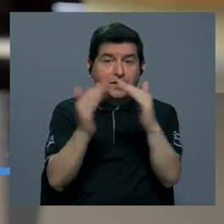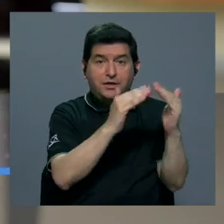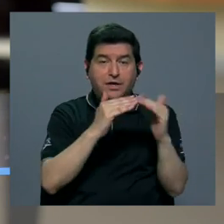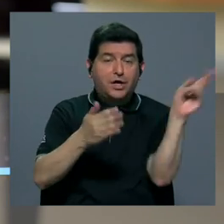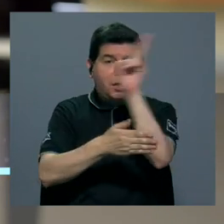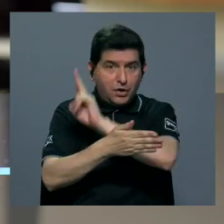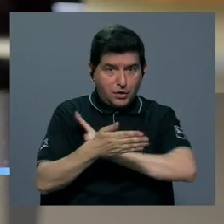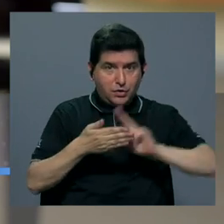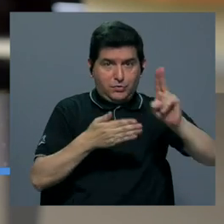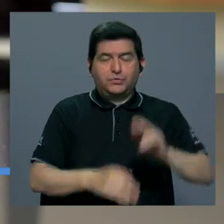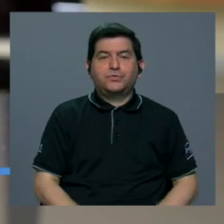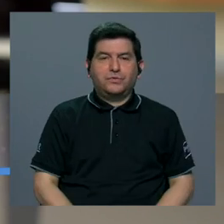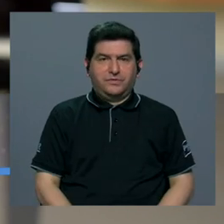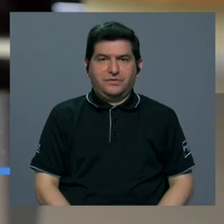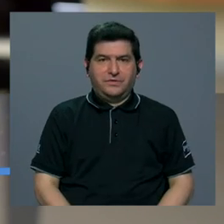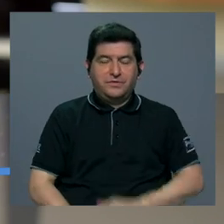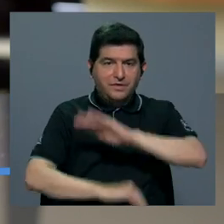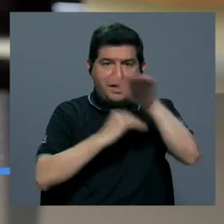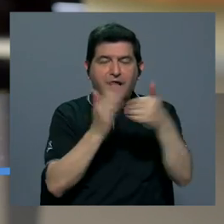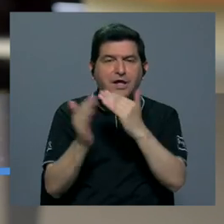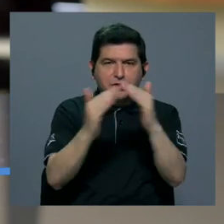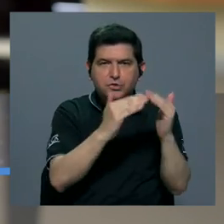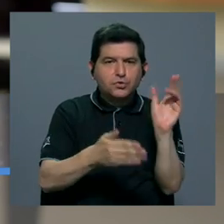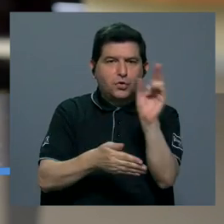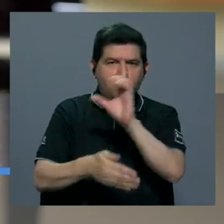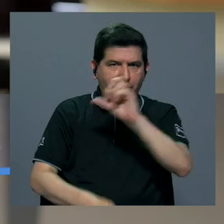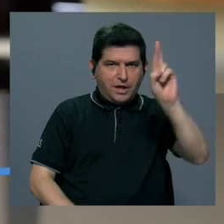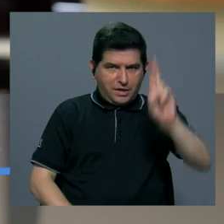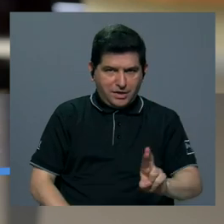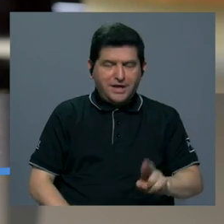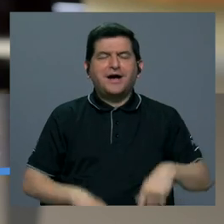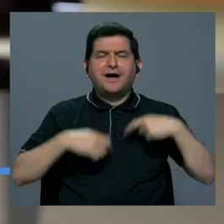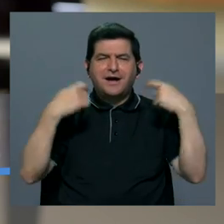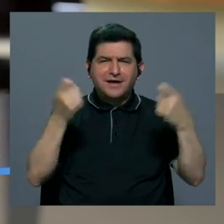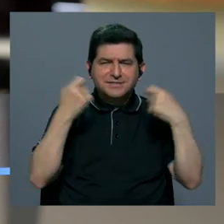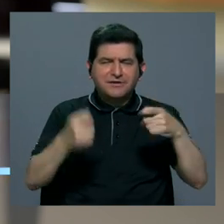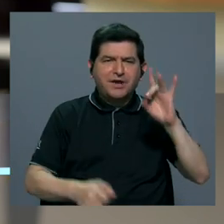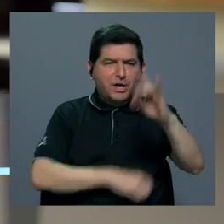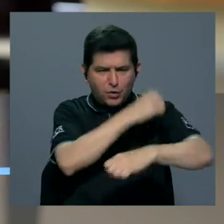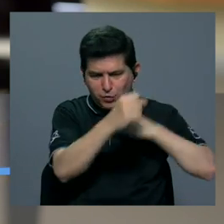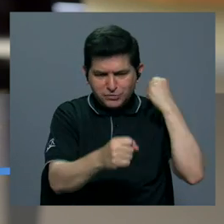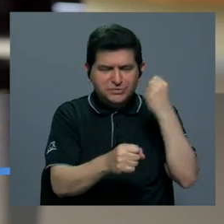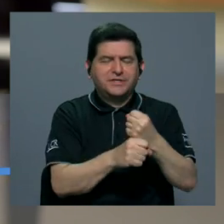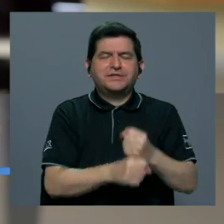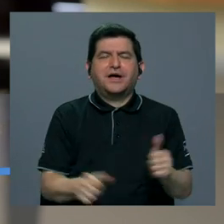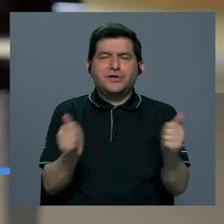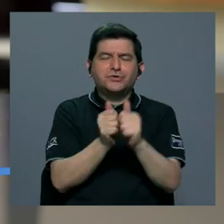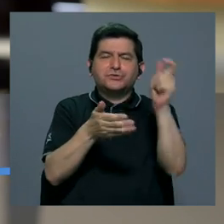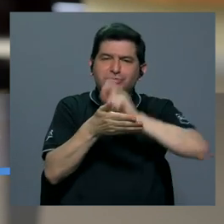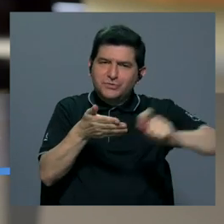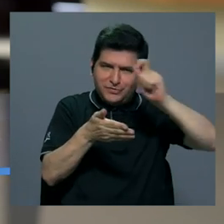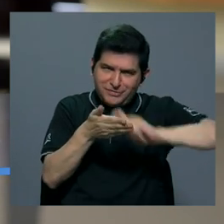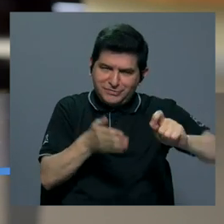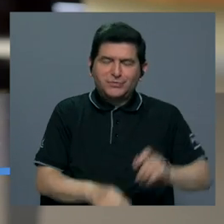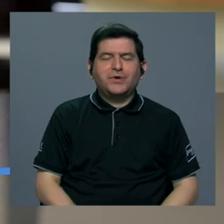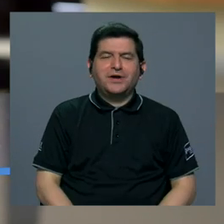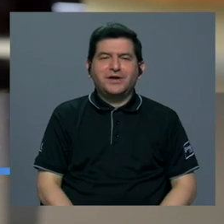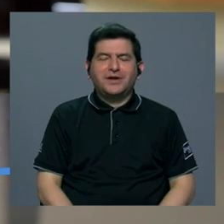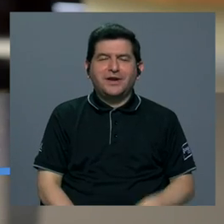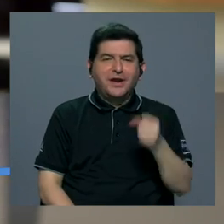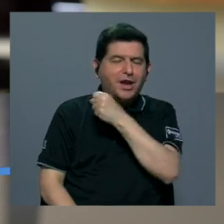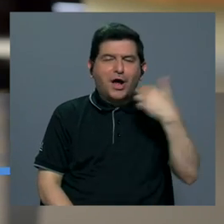universitaria y toda la comunidad costarricense A celebrar el 80 aniversario con nuestra escuela Conciertos